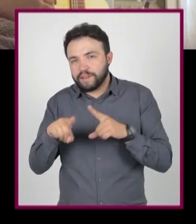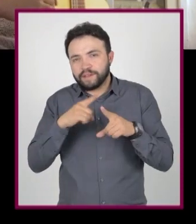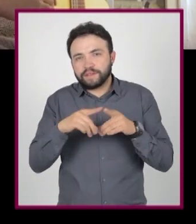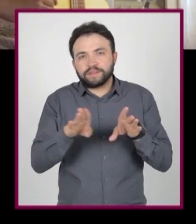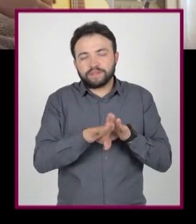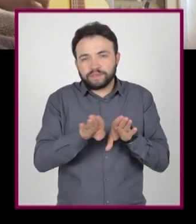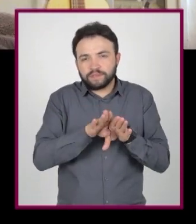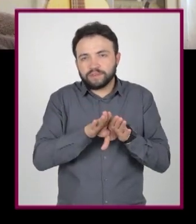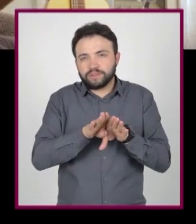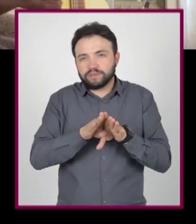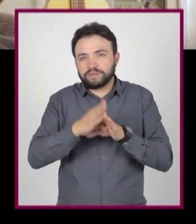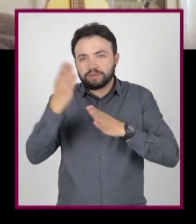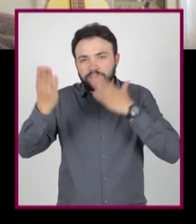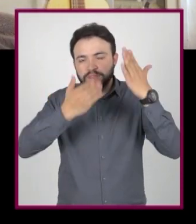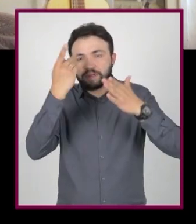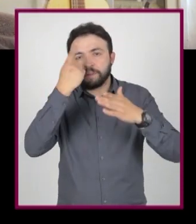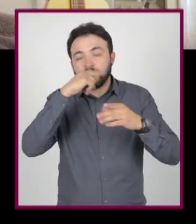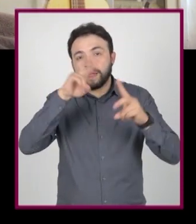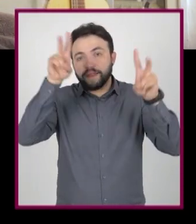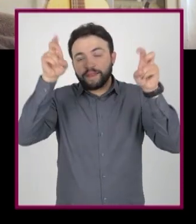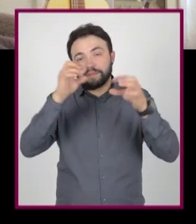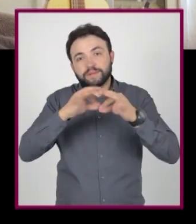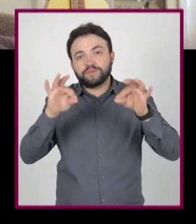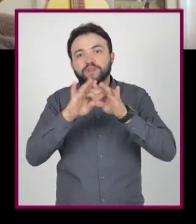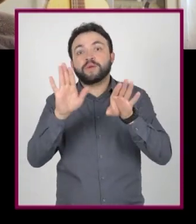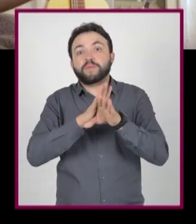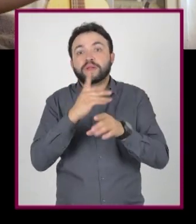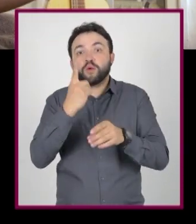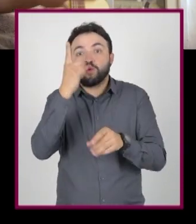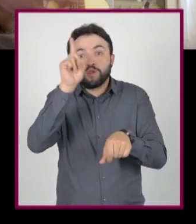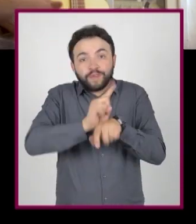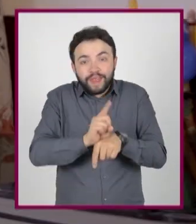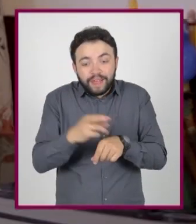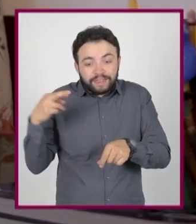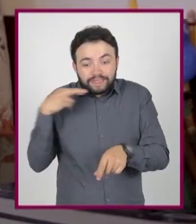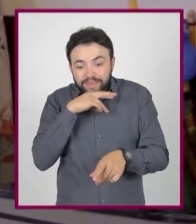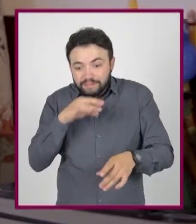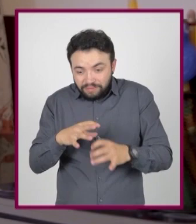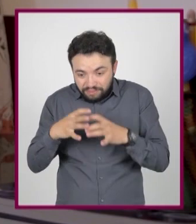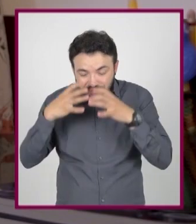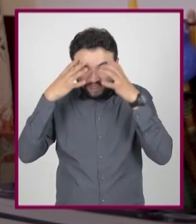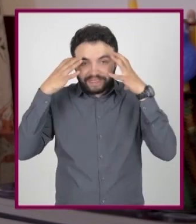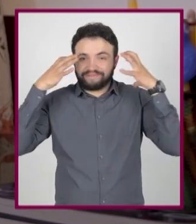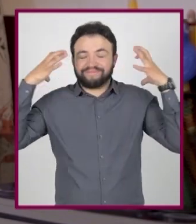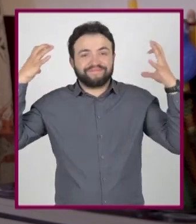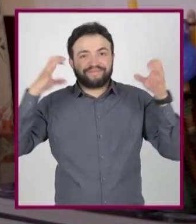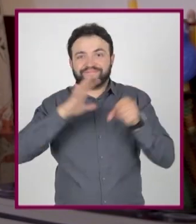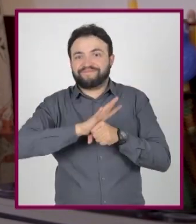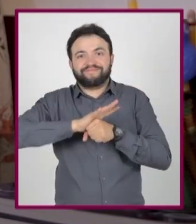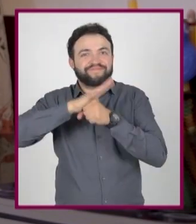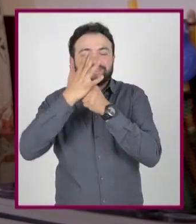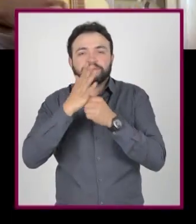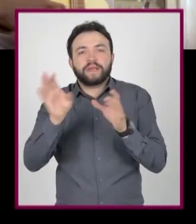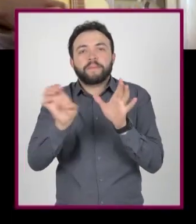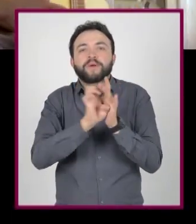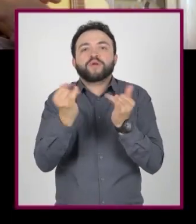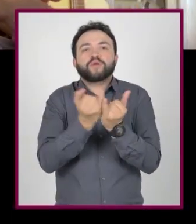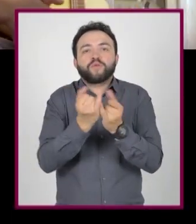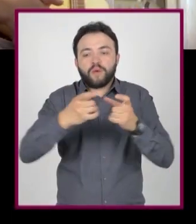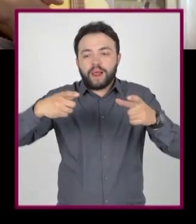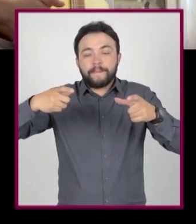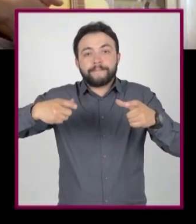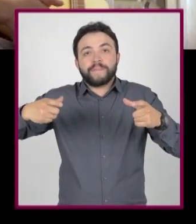sesiones de estudio para abordar un tema es importante para no sobrecargarnos de información. Es como cuando quieres acabarte un pastel, tú